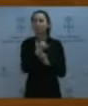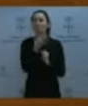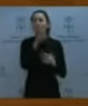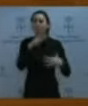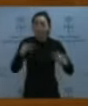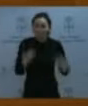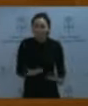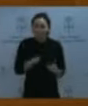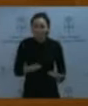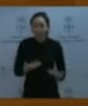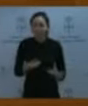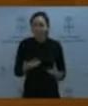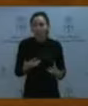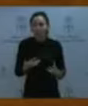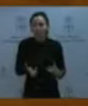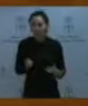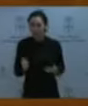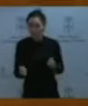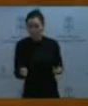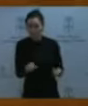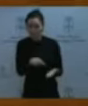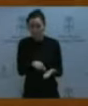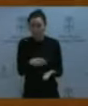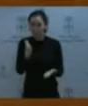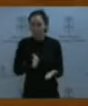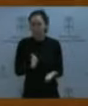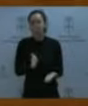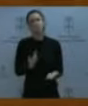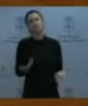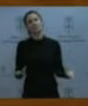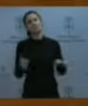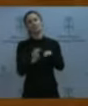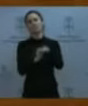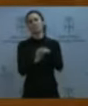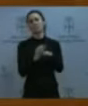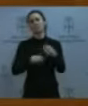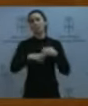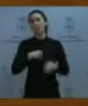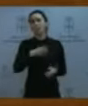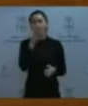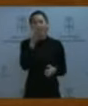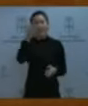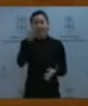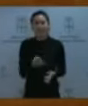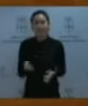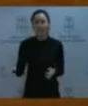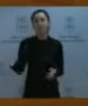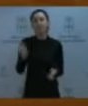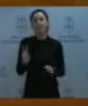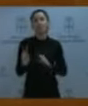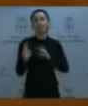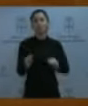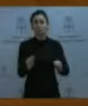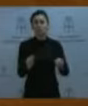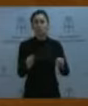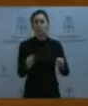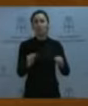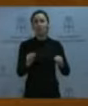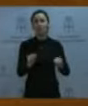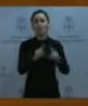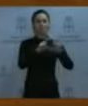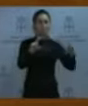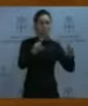actuales, pago exactamente lo mismo de impuestos. Y eso no puede ser. Porque el valor real de los dos inmuebles